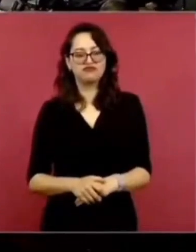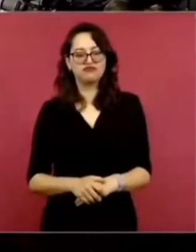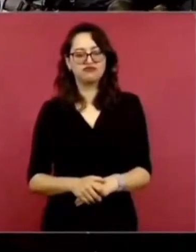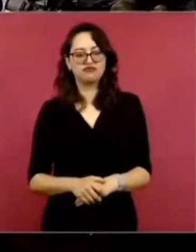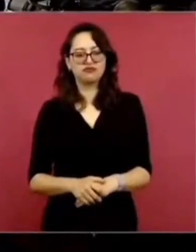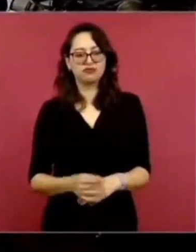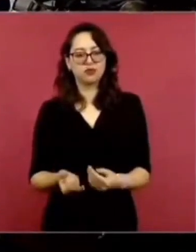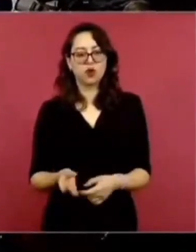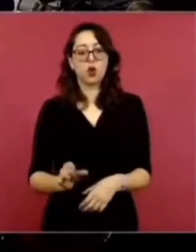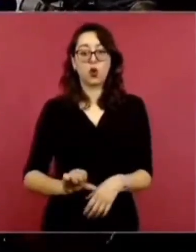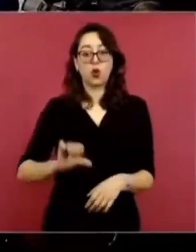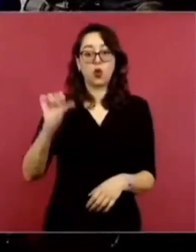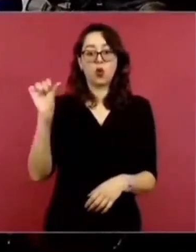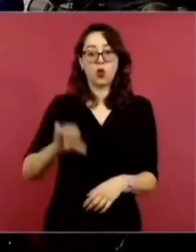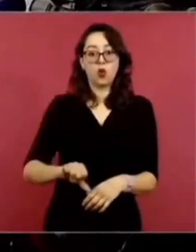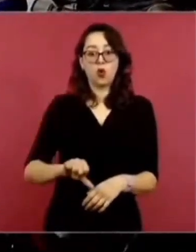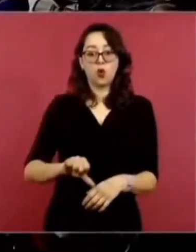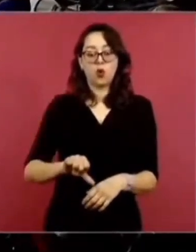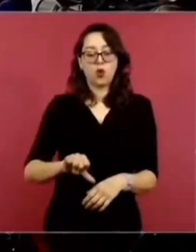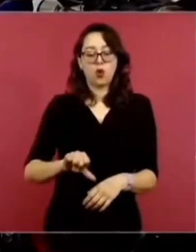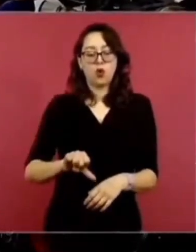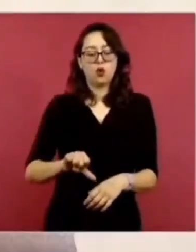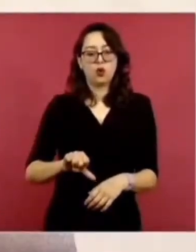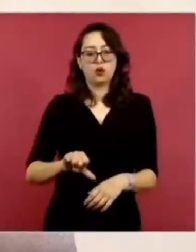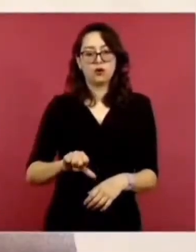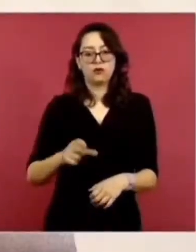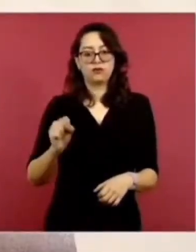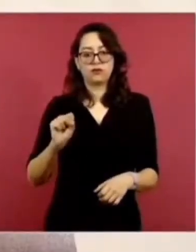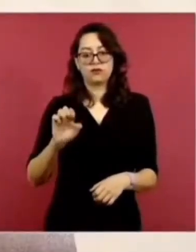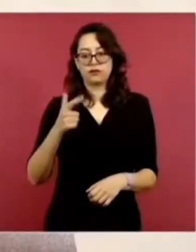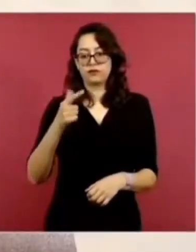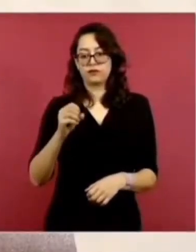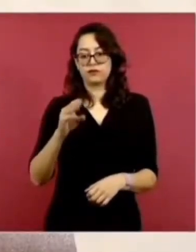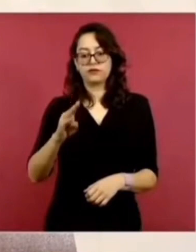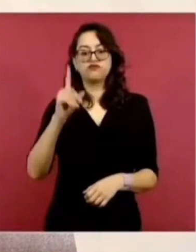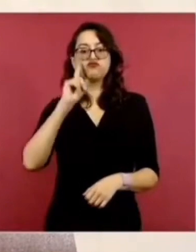la secretaria de Gobernación.